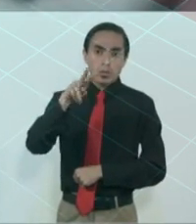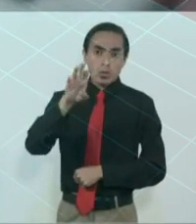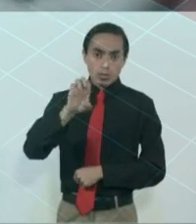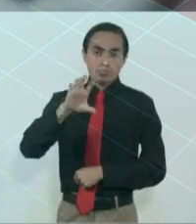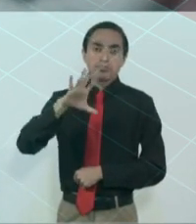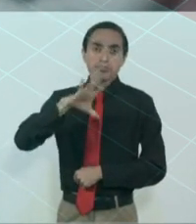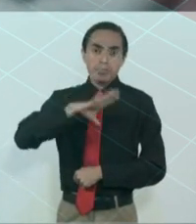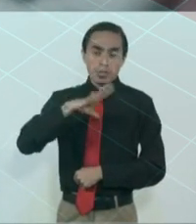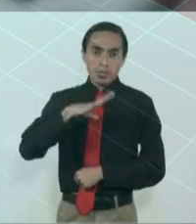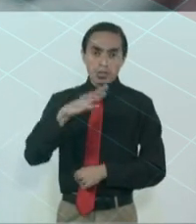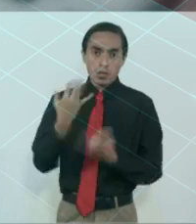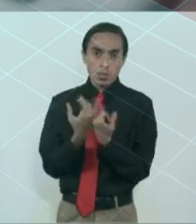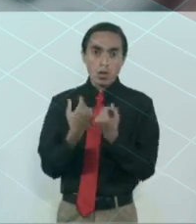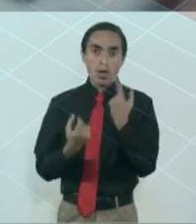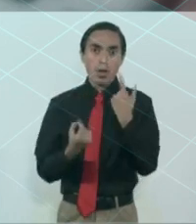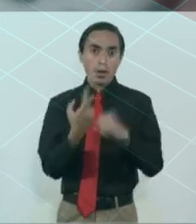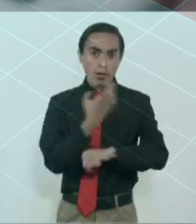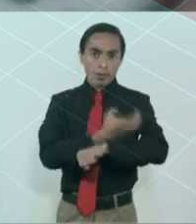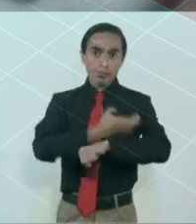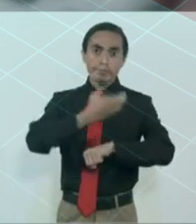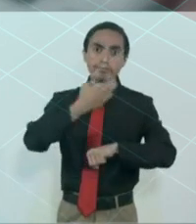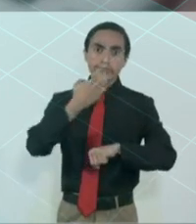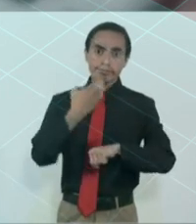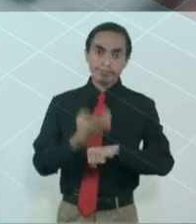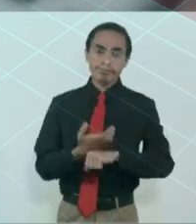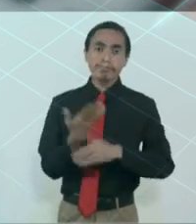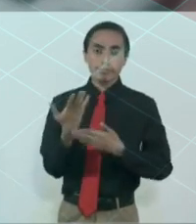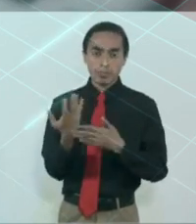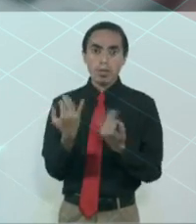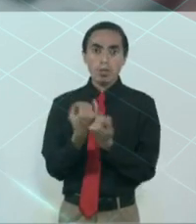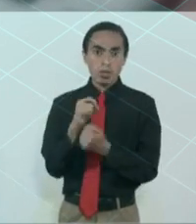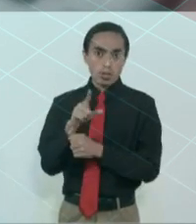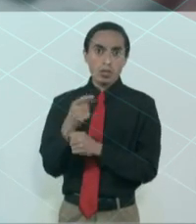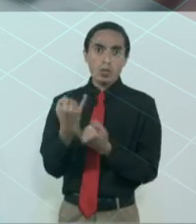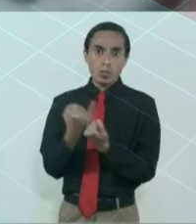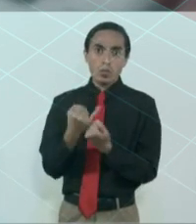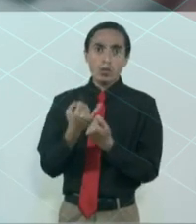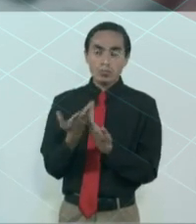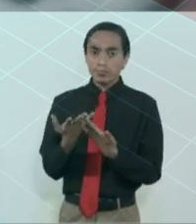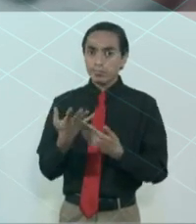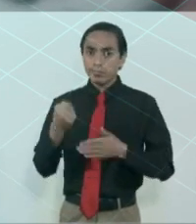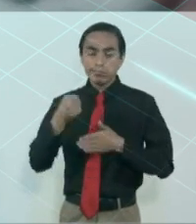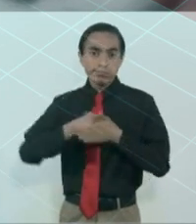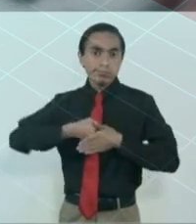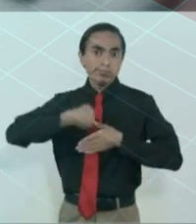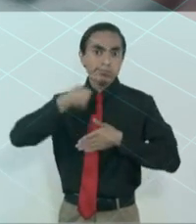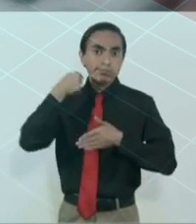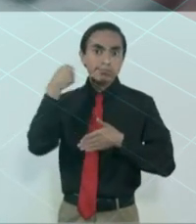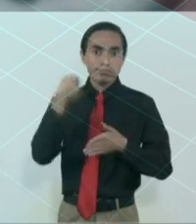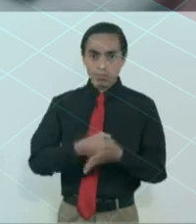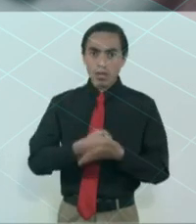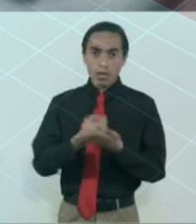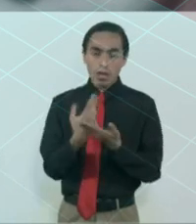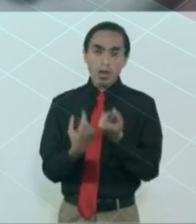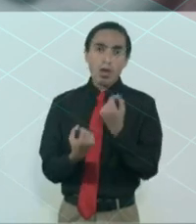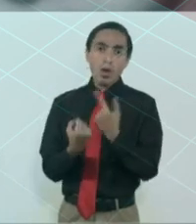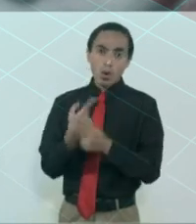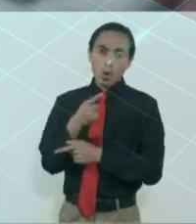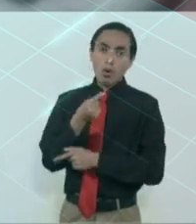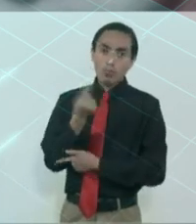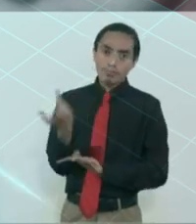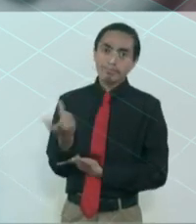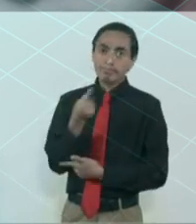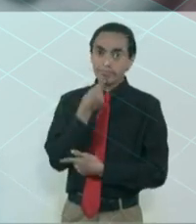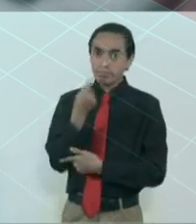Entrañables compañeros que recorrieron esa larga lucha, algunos desde su tierna juventud,